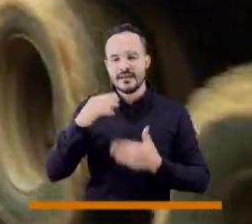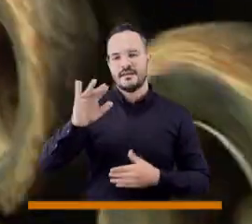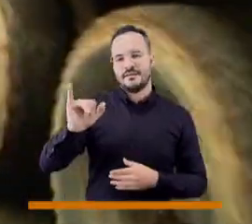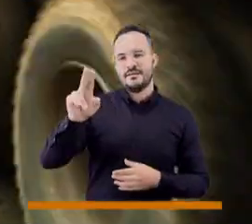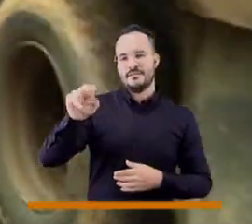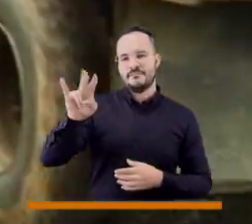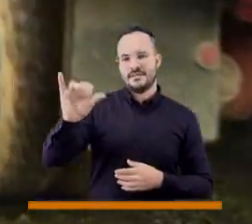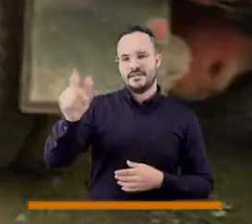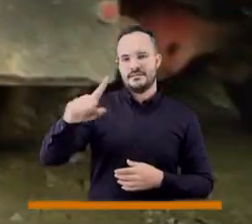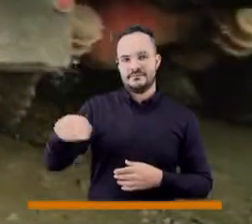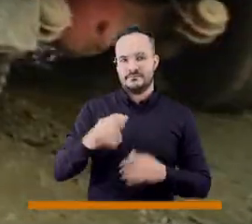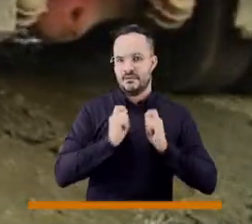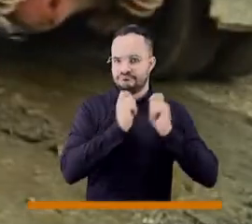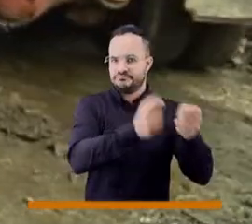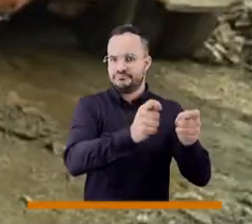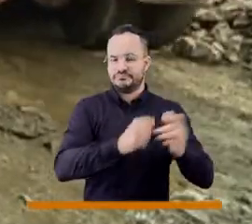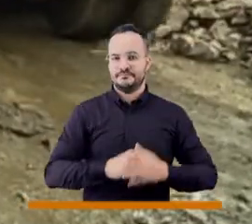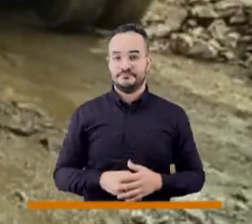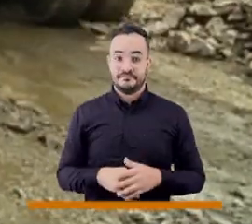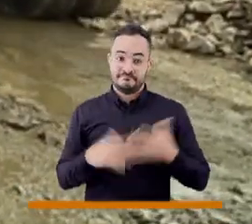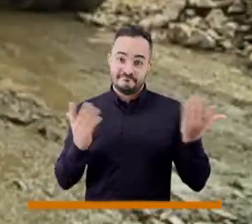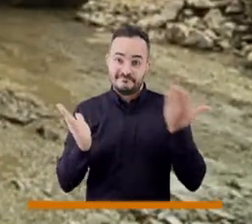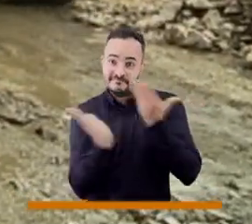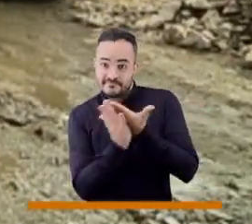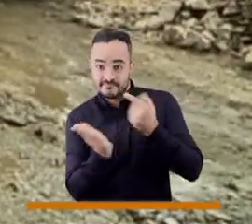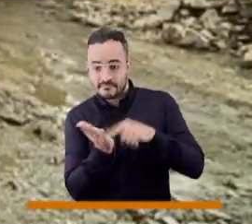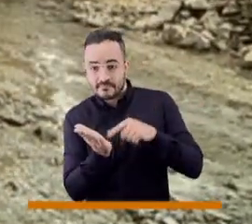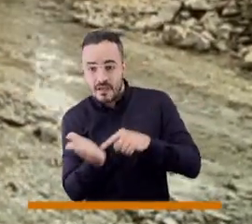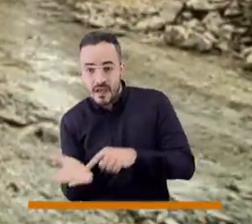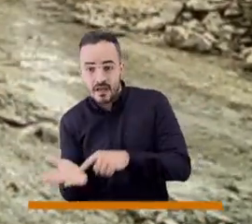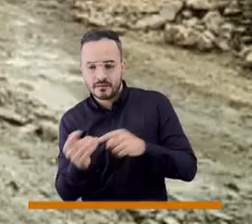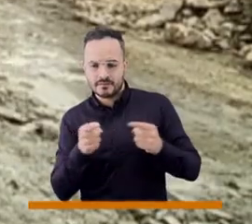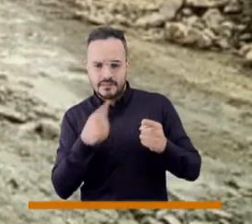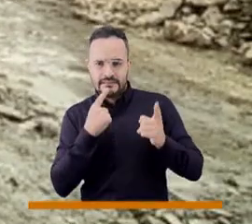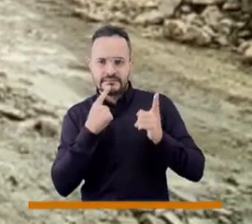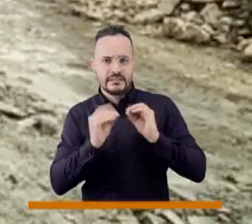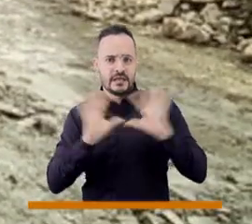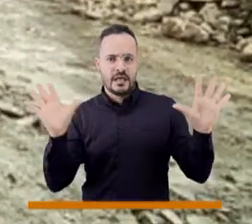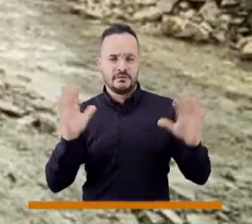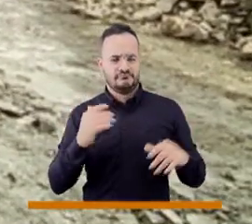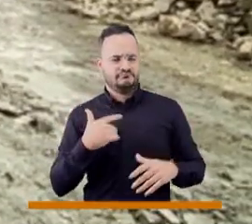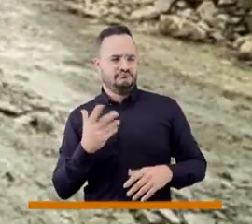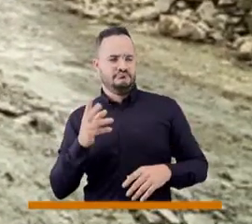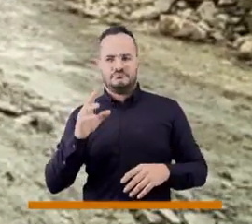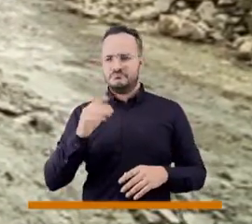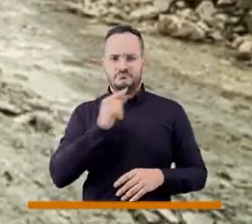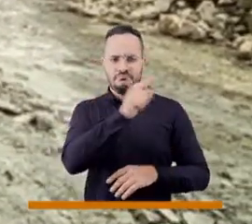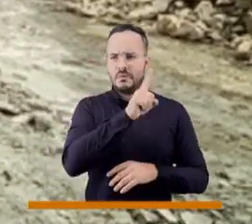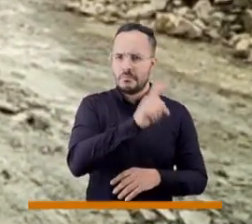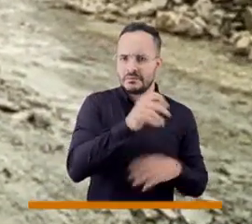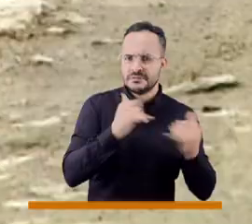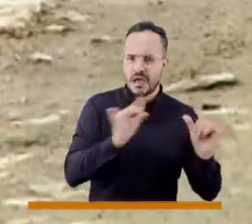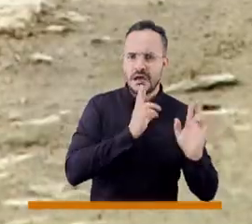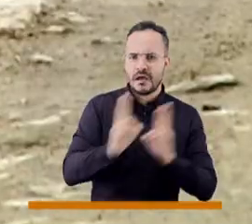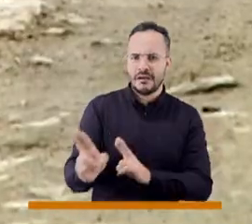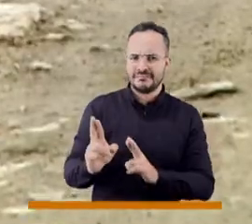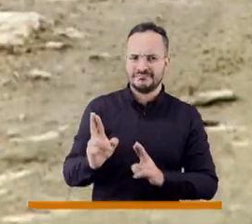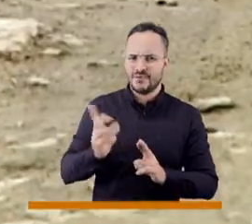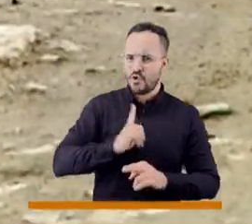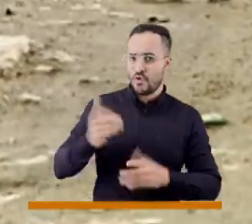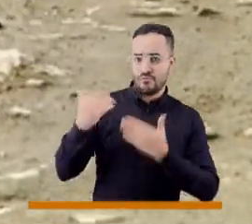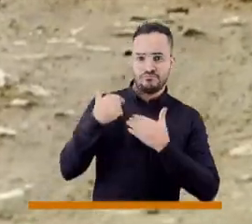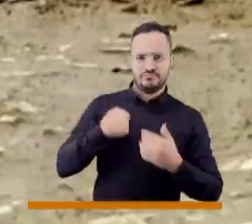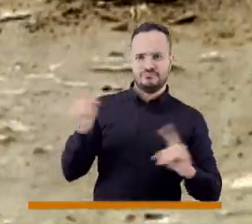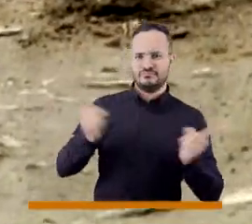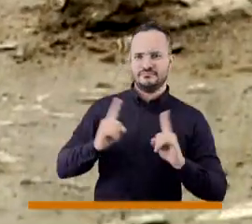esos mismos otros sí también es muy claro y dice que INVIAS nunca ha dejado de ser la responsable de esta vía. Cuando logramos encontrar toda esa información,